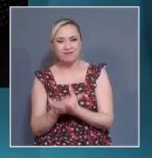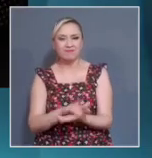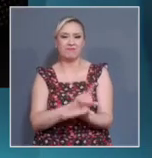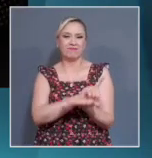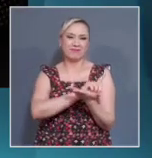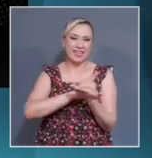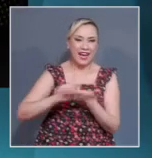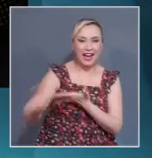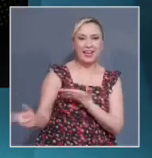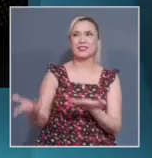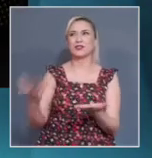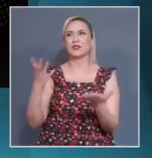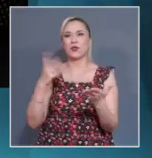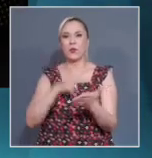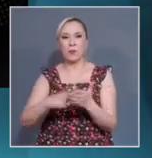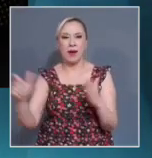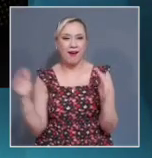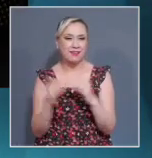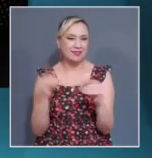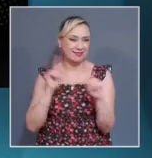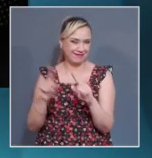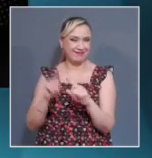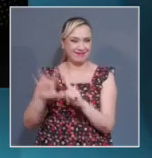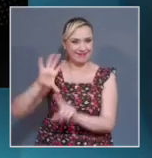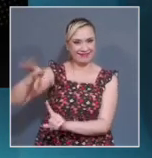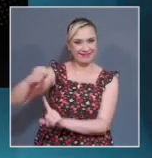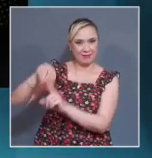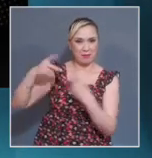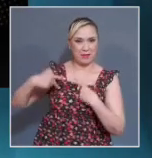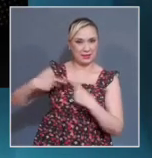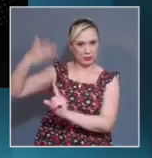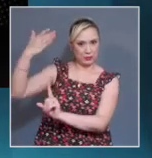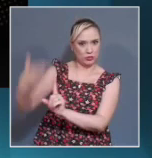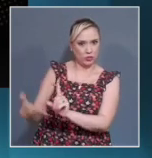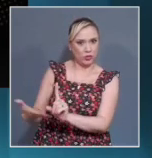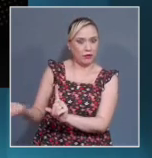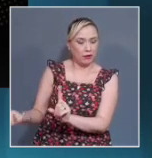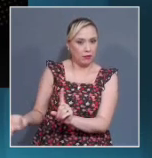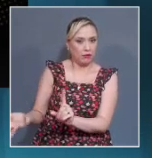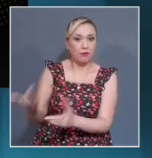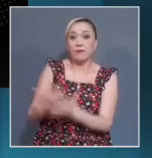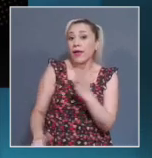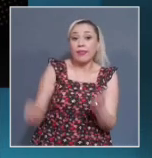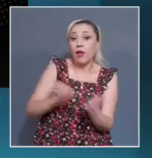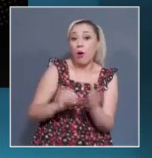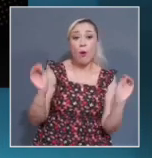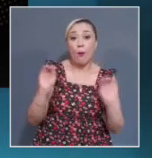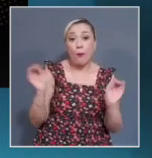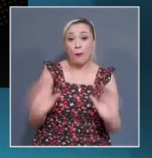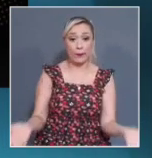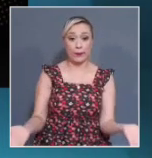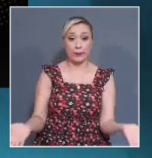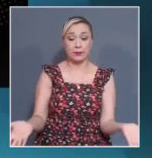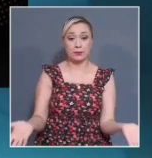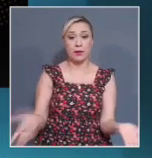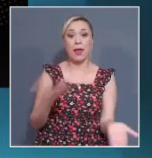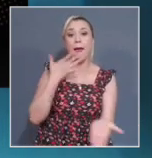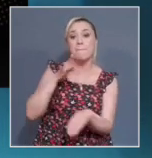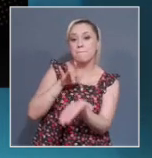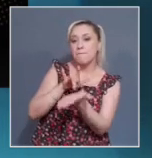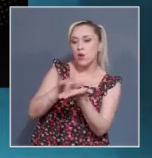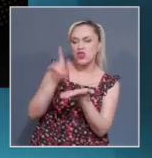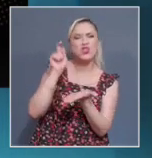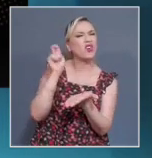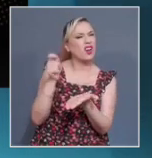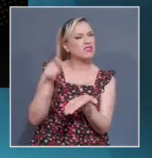Para que se modifique el código civil, los códigos civiles, para establecer la figura de apoyos, los apoyos, los apoyos, lo que están buscando